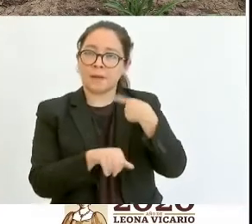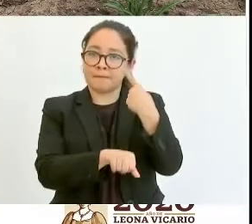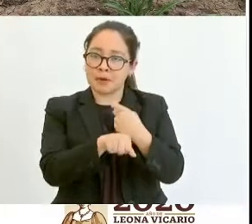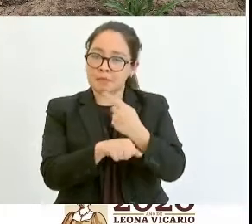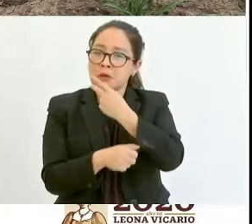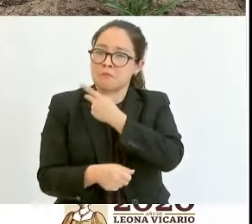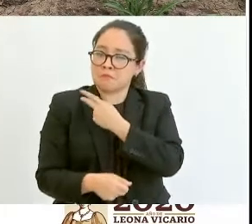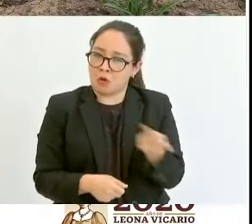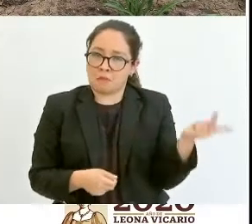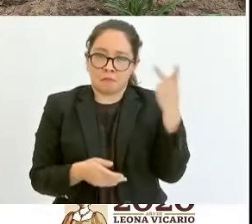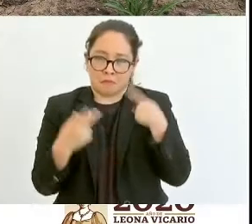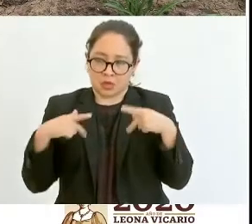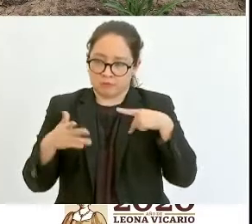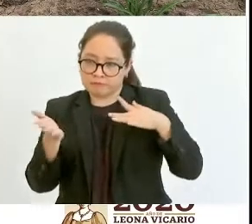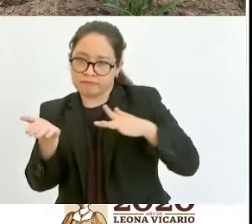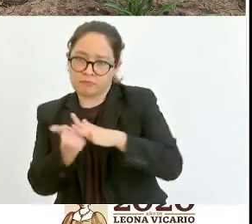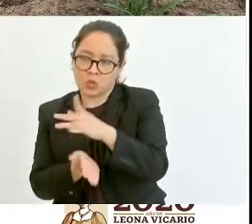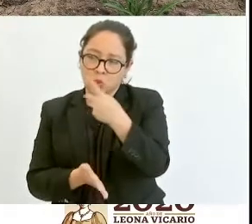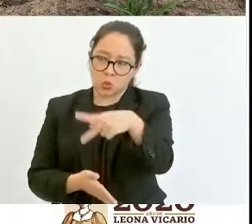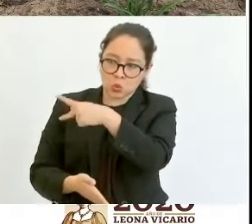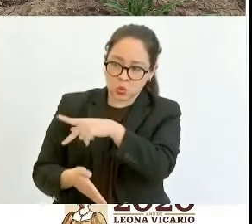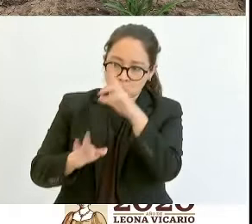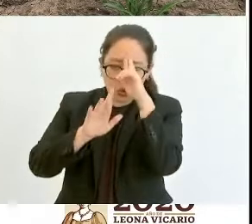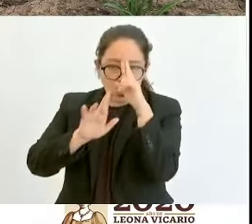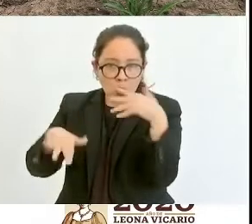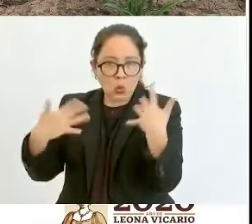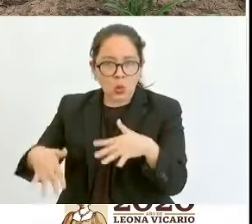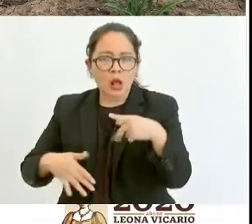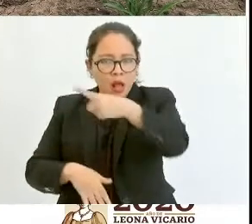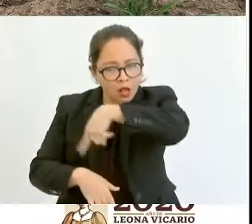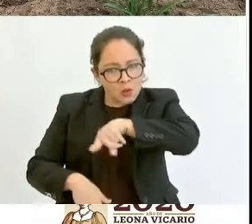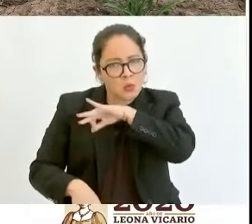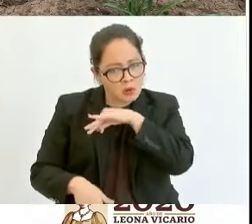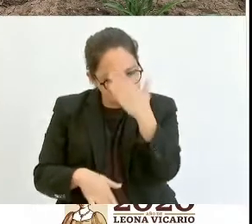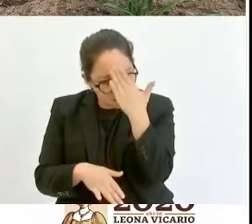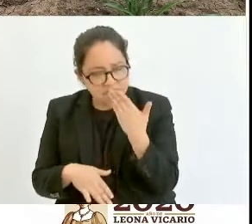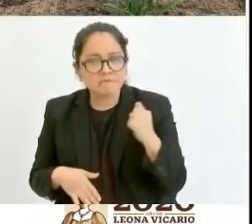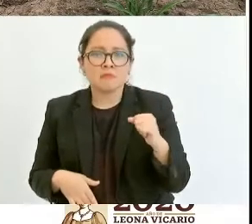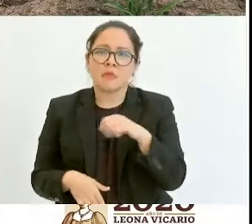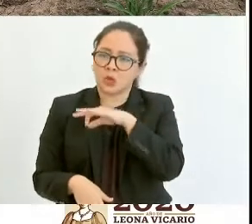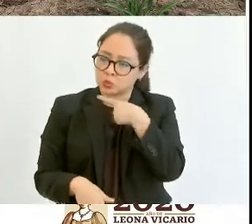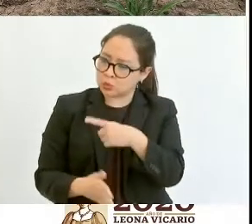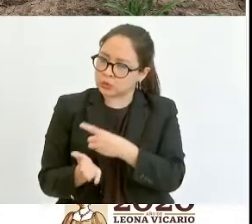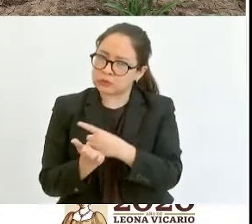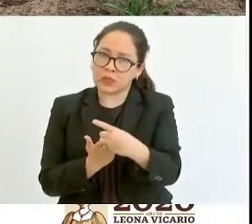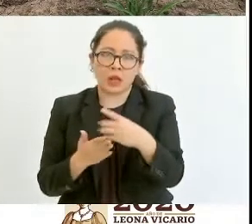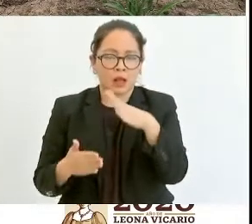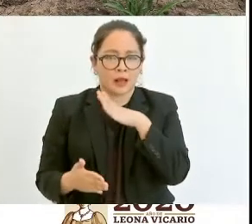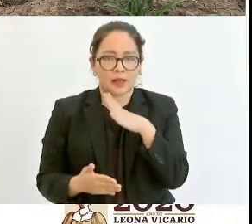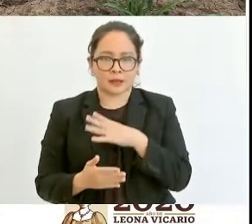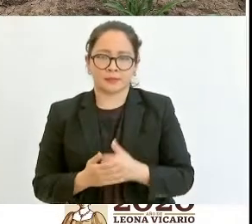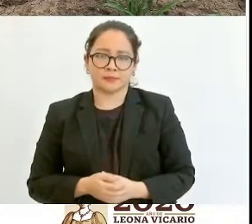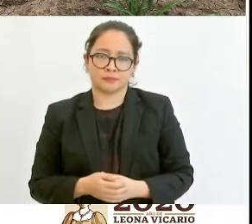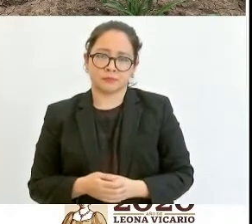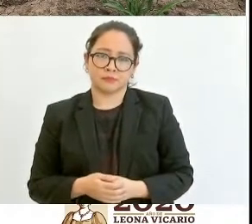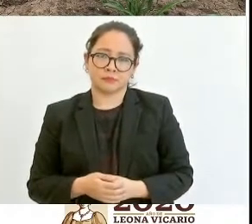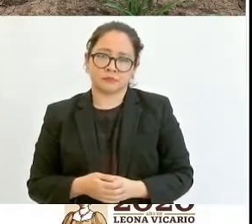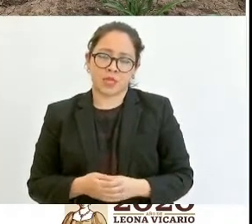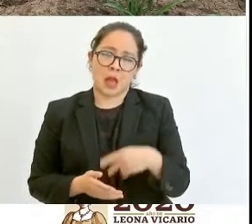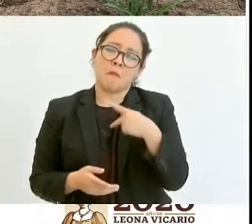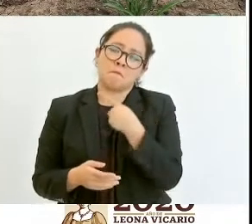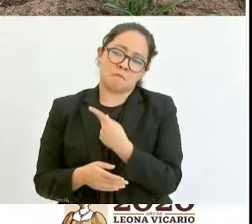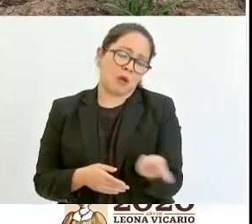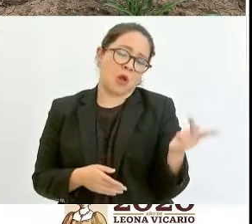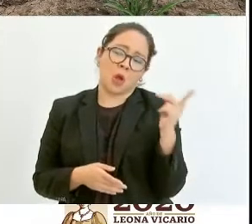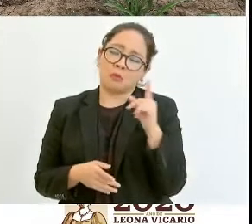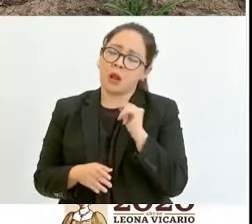Reconoce a los pequeños y medianos productores como sujetos productivos y sujetos de derechos, no como pobres que requieren